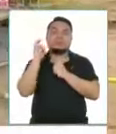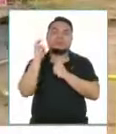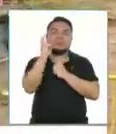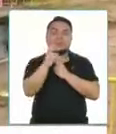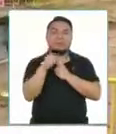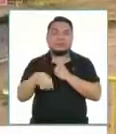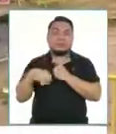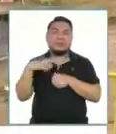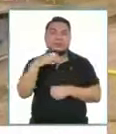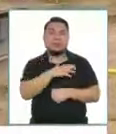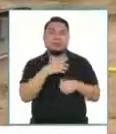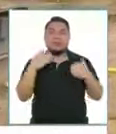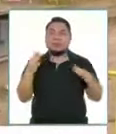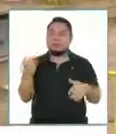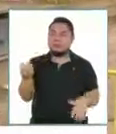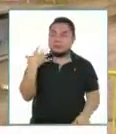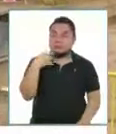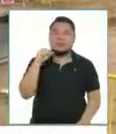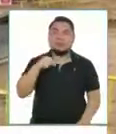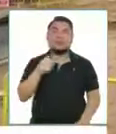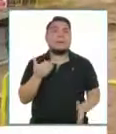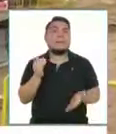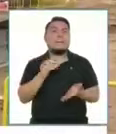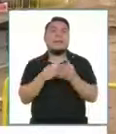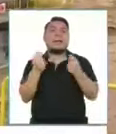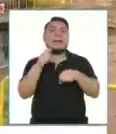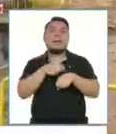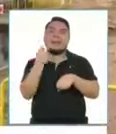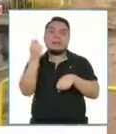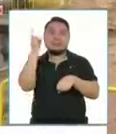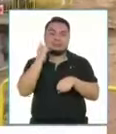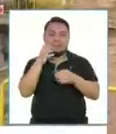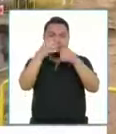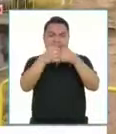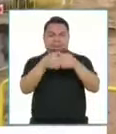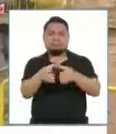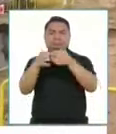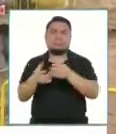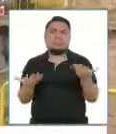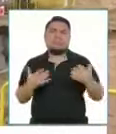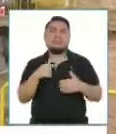en el Callao, que ya ha señalado, aumentará la velocidad de construcción en cinco veces.